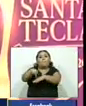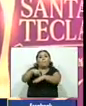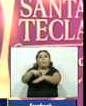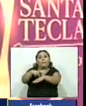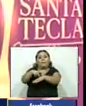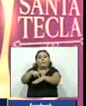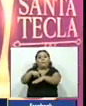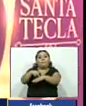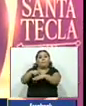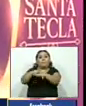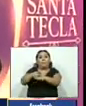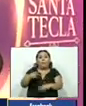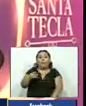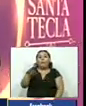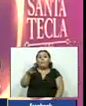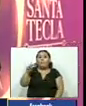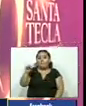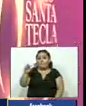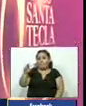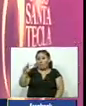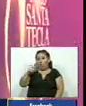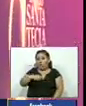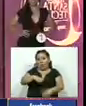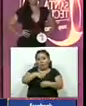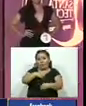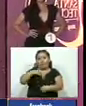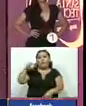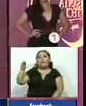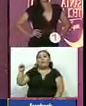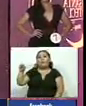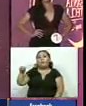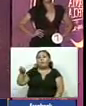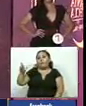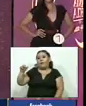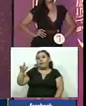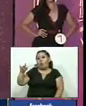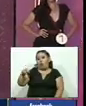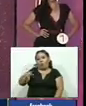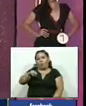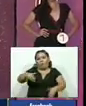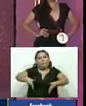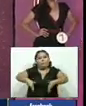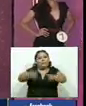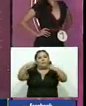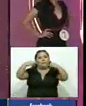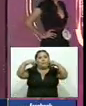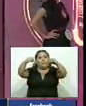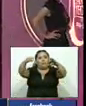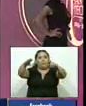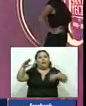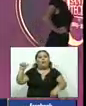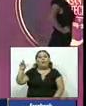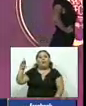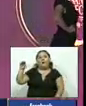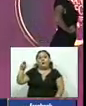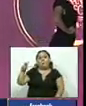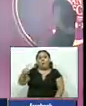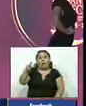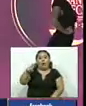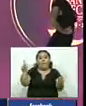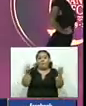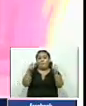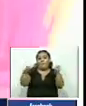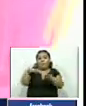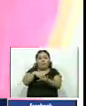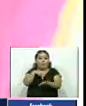vamos a tener también en la plaza de la cultura y todo lo que es el paseo del Carmen nuestro tradicional carnaval tecleño el